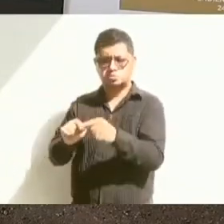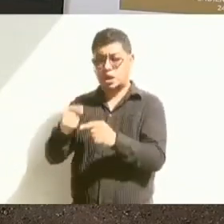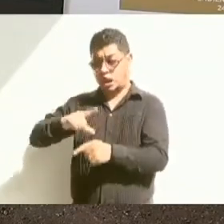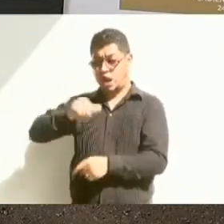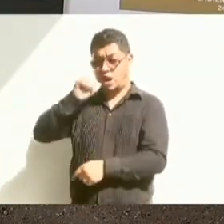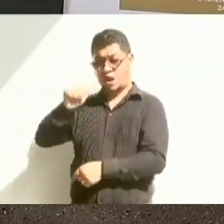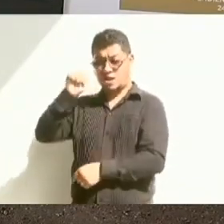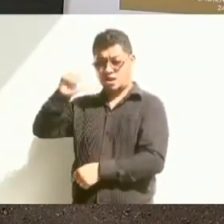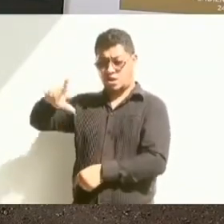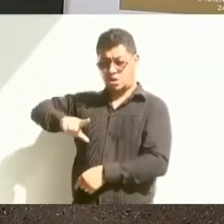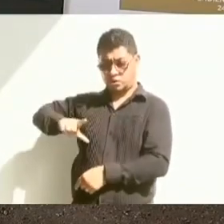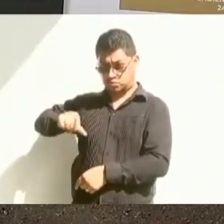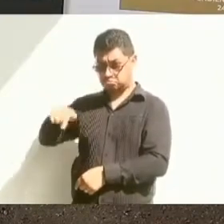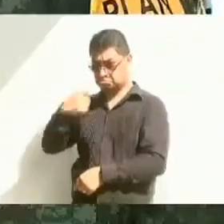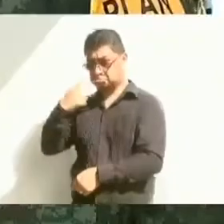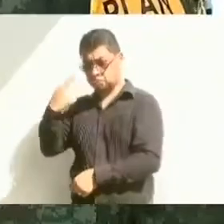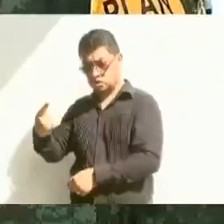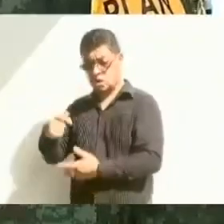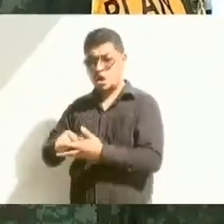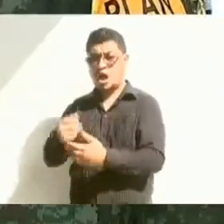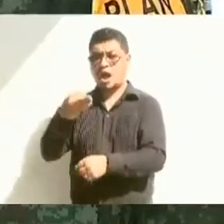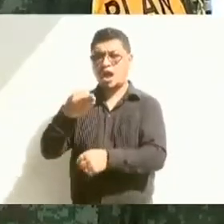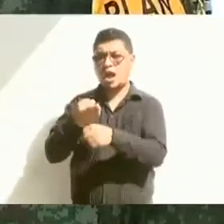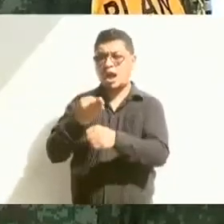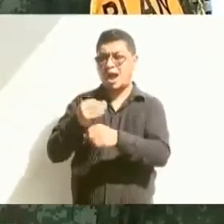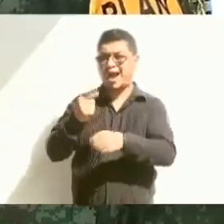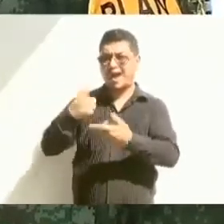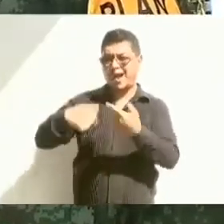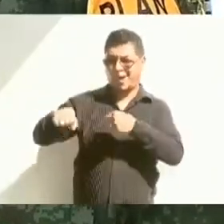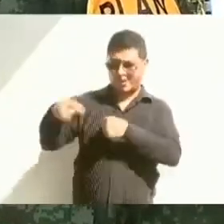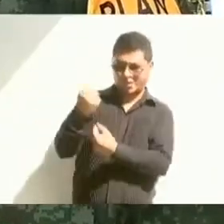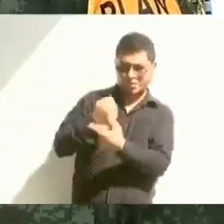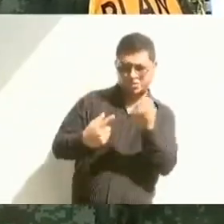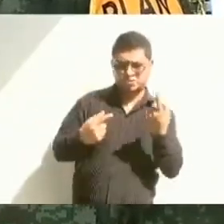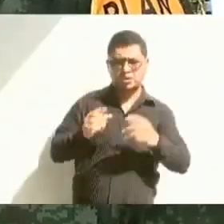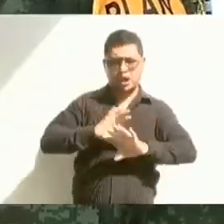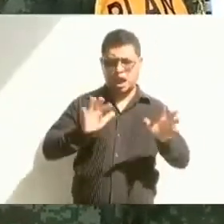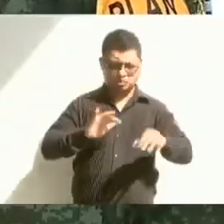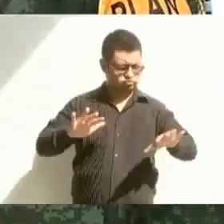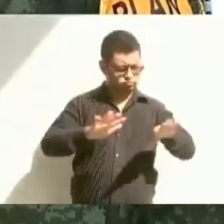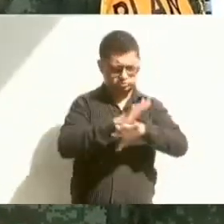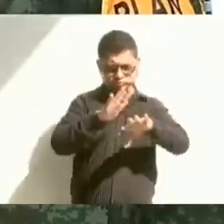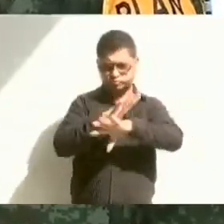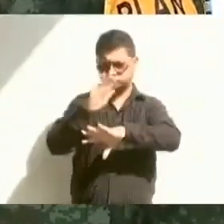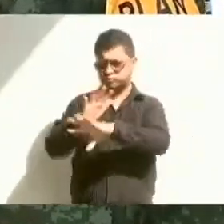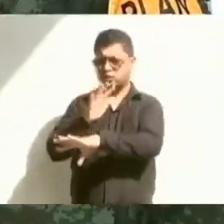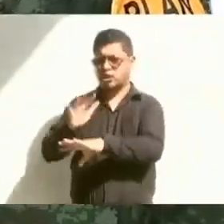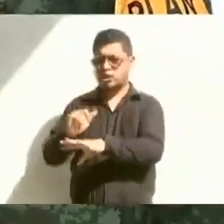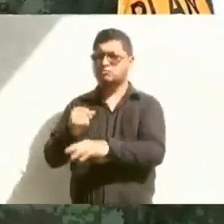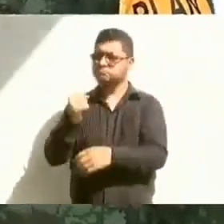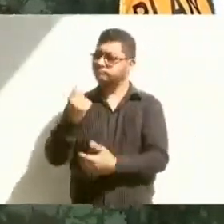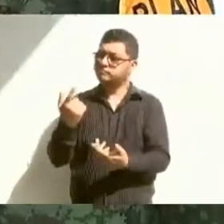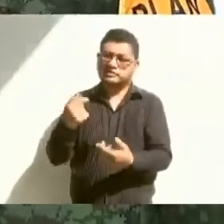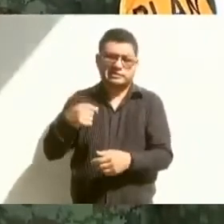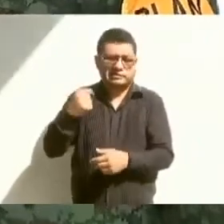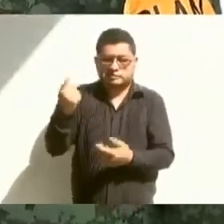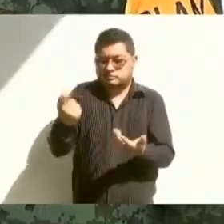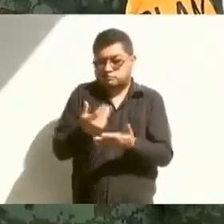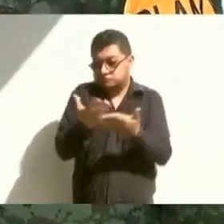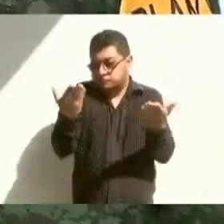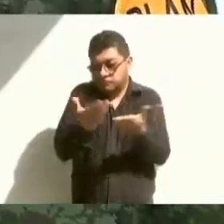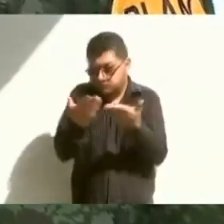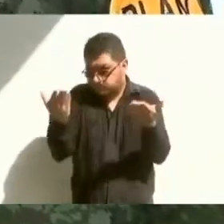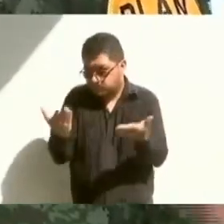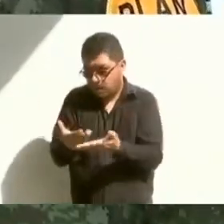Han modificado mucho las condiciones hidrológicas de toda la península y es constantemente el manto frético se encuentra